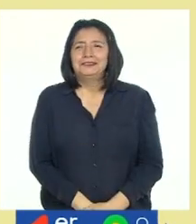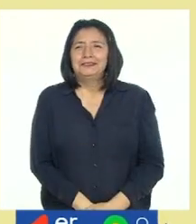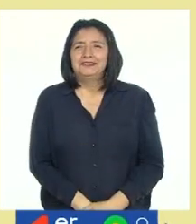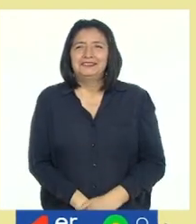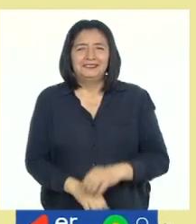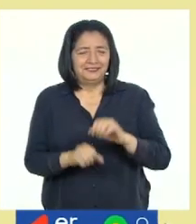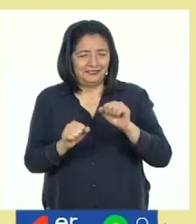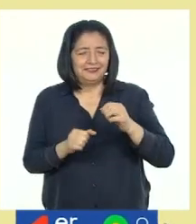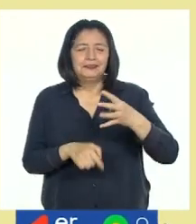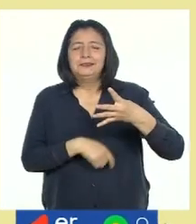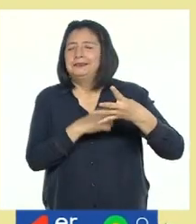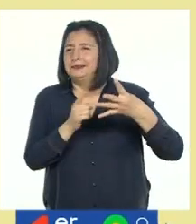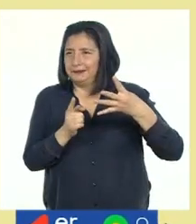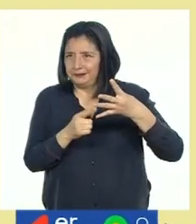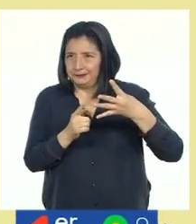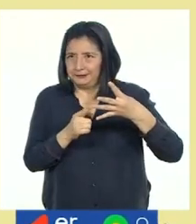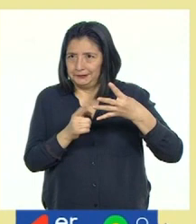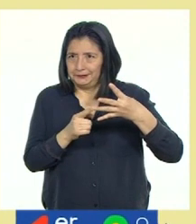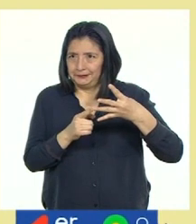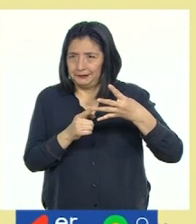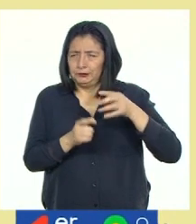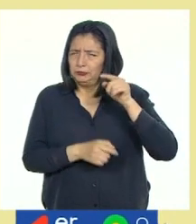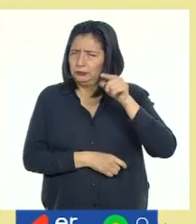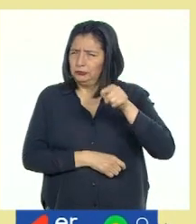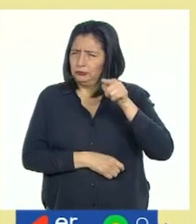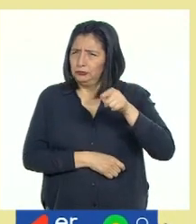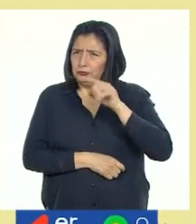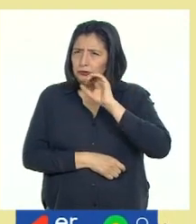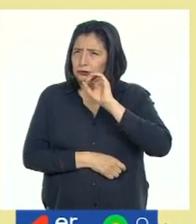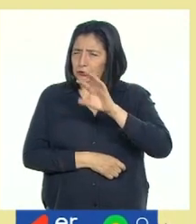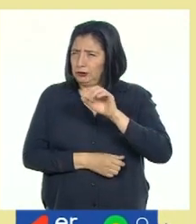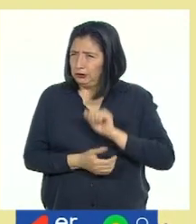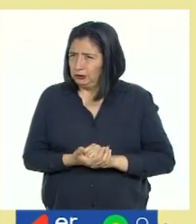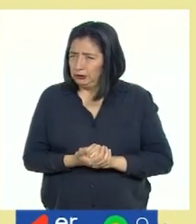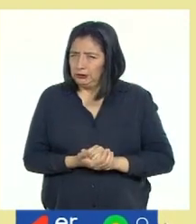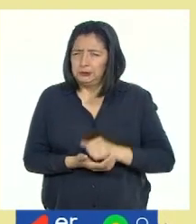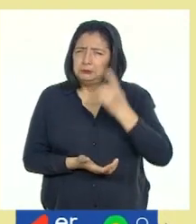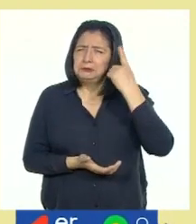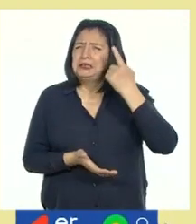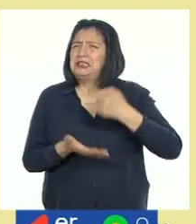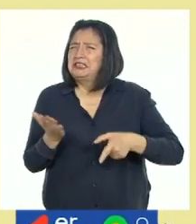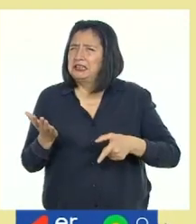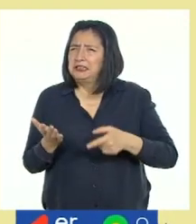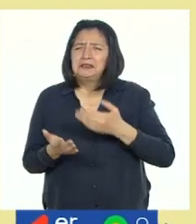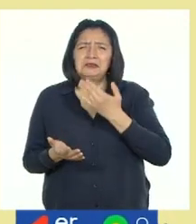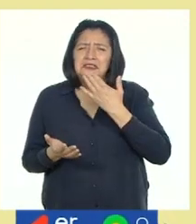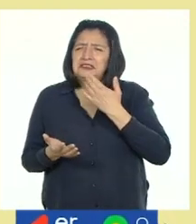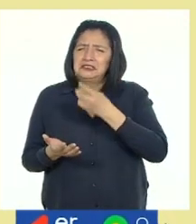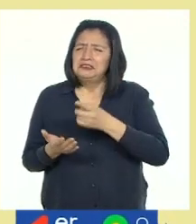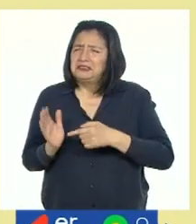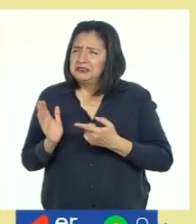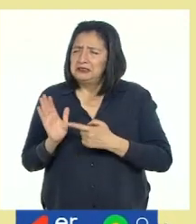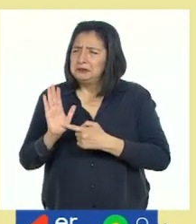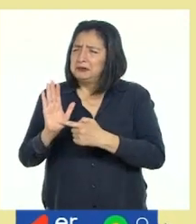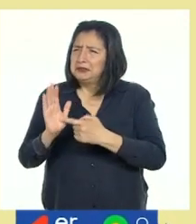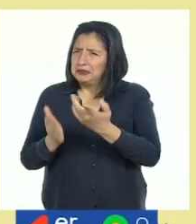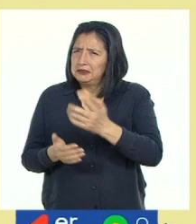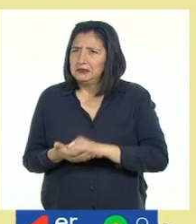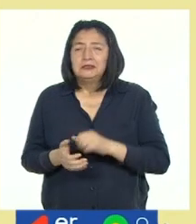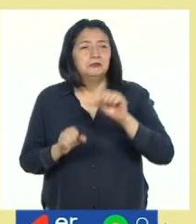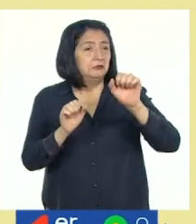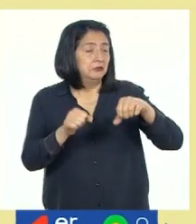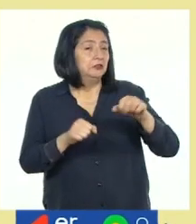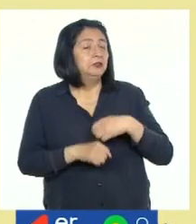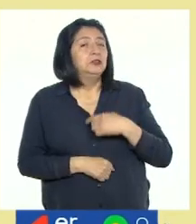Vamos a la siguiente pregunta. ¿Mencionaste para quién y para qué presentaste tu actividad?